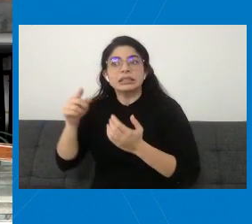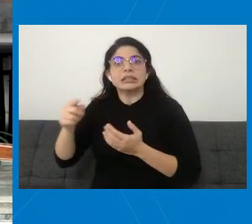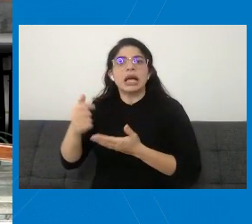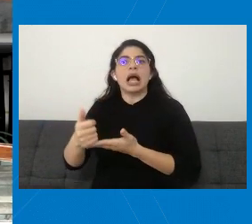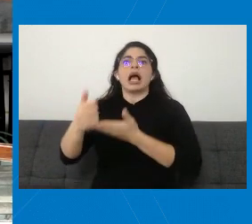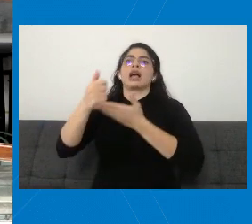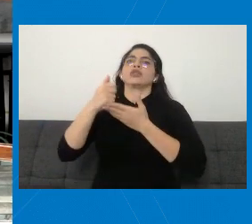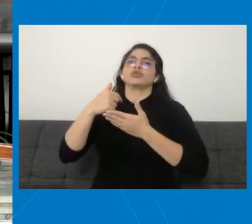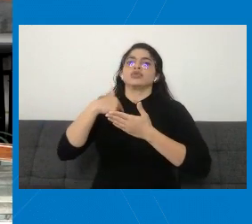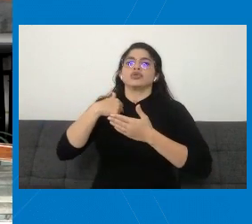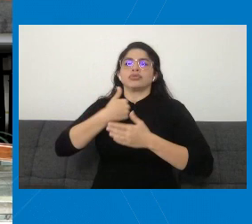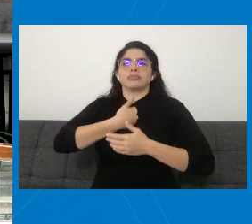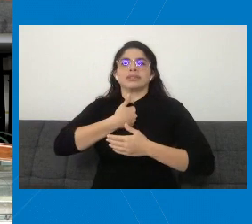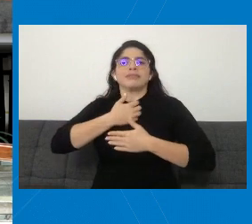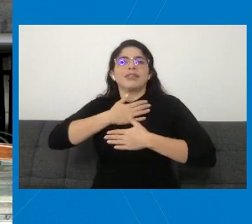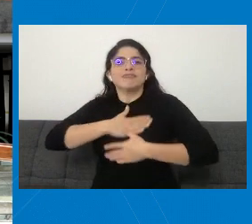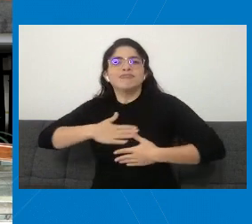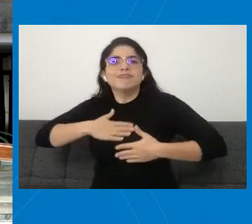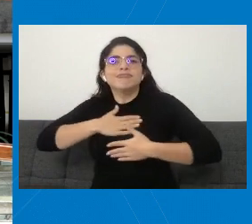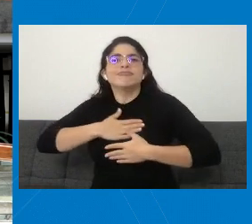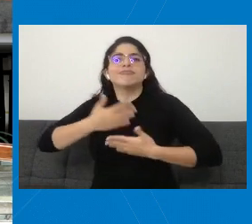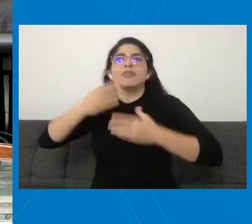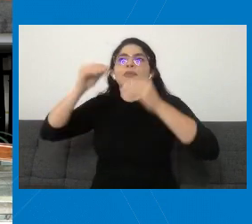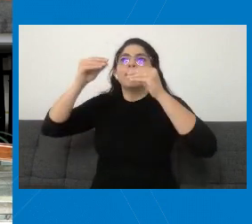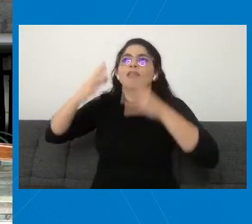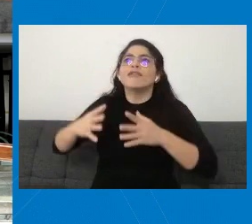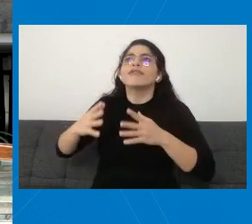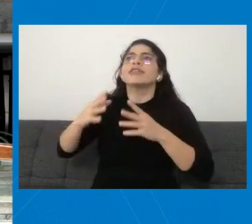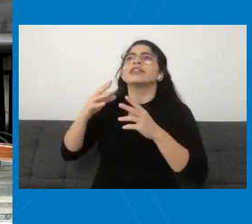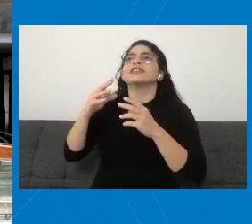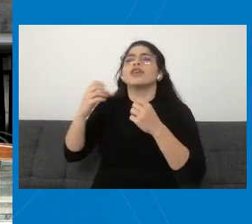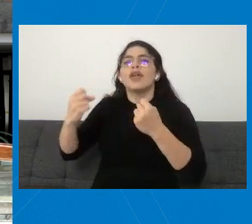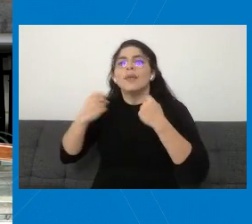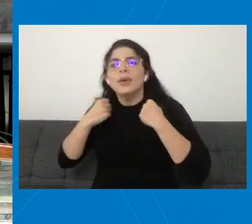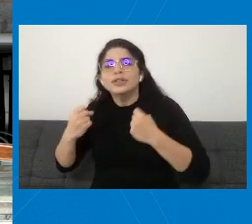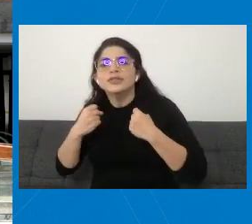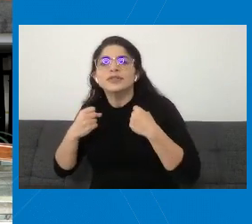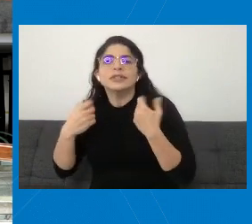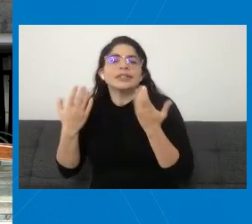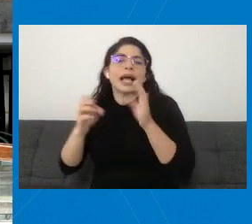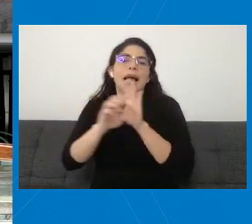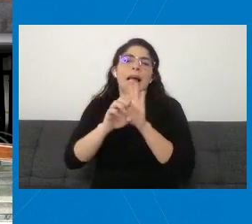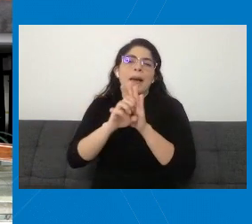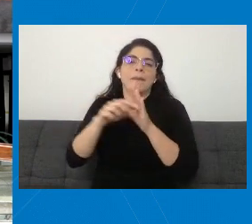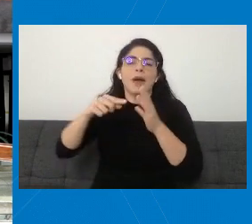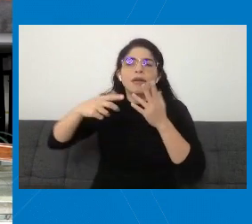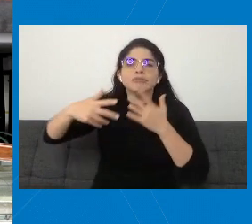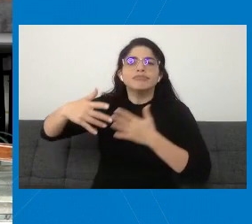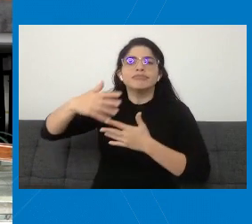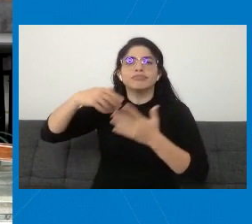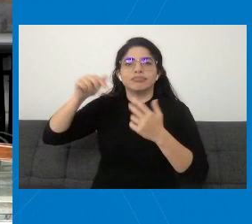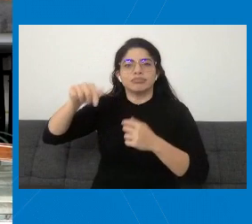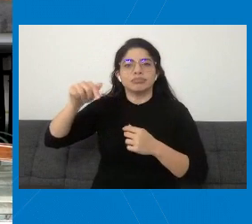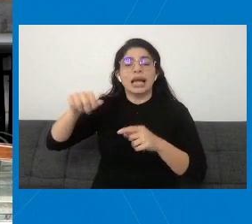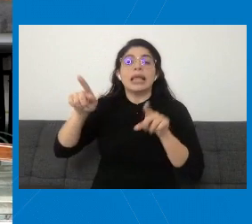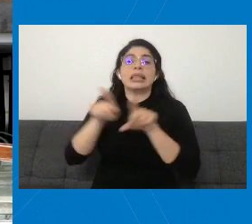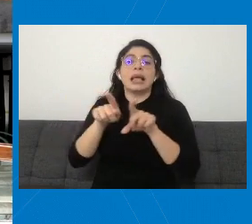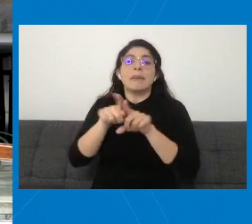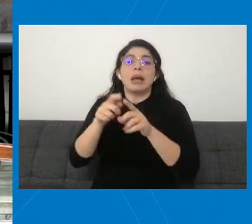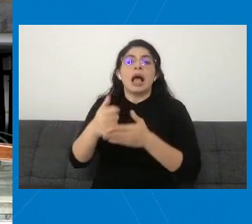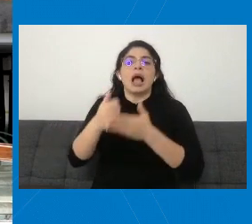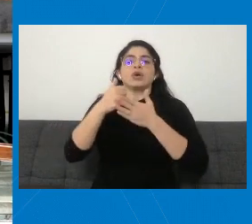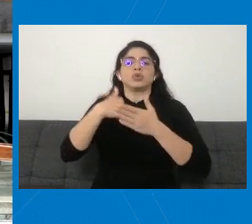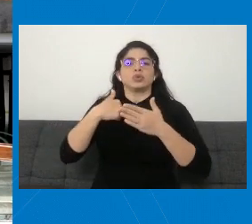recreación a través de los profesores de educación física, por ejemplo, y también propicia el